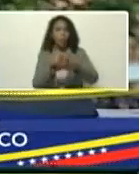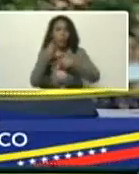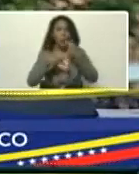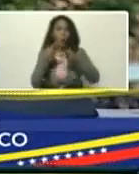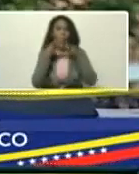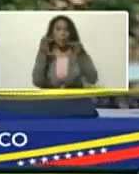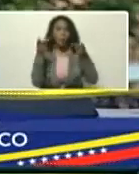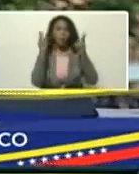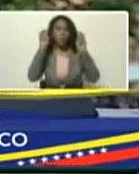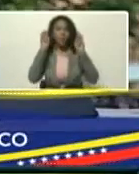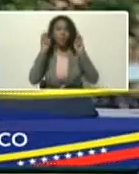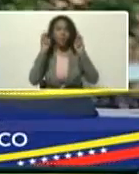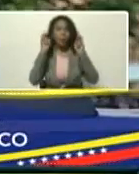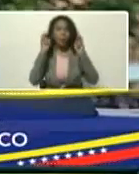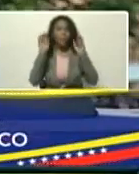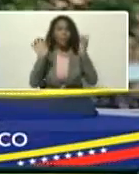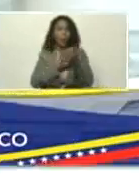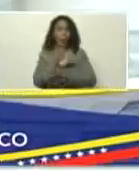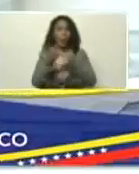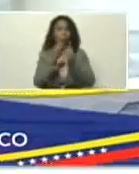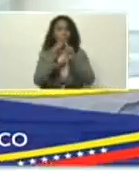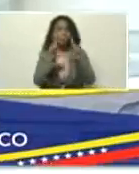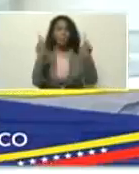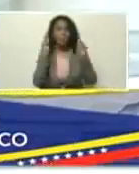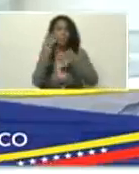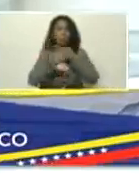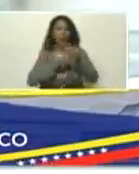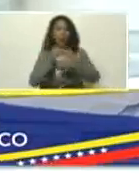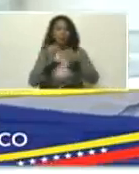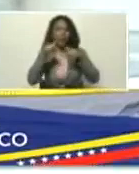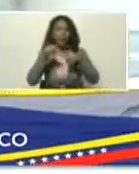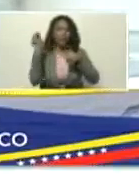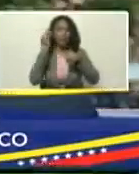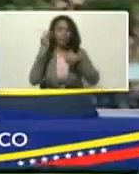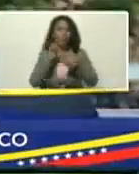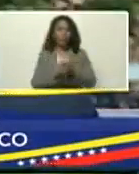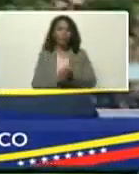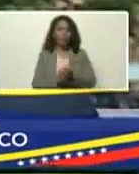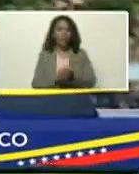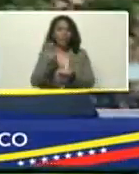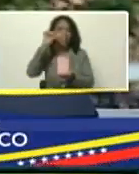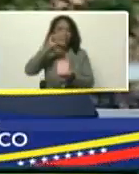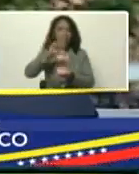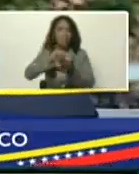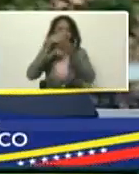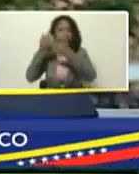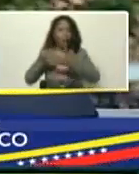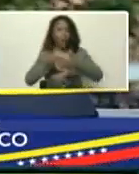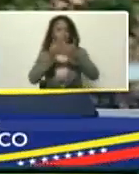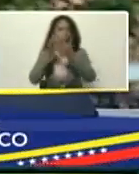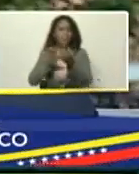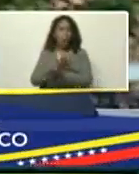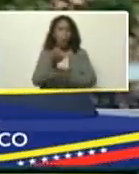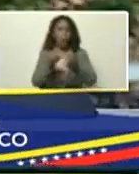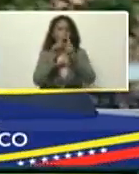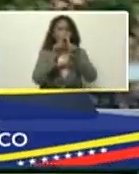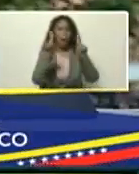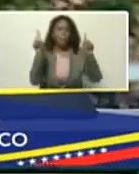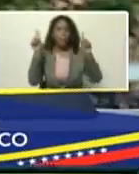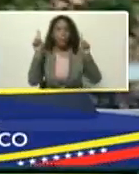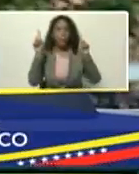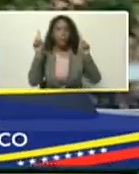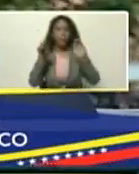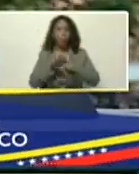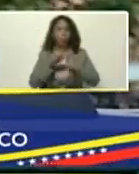públicas, en materia, de crisis ambiental, se crea, en Venezuela, el centro de estudios, de la crisis, ambiental,